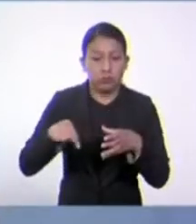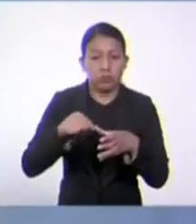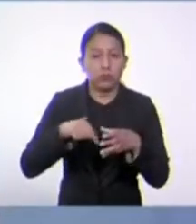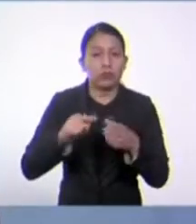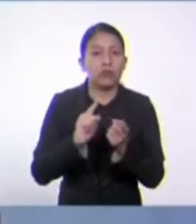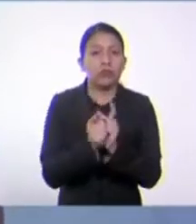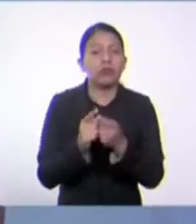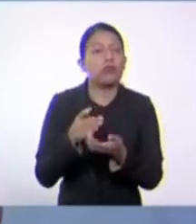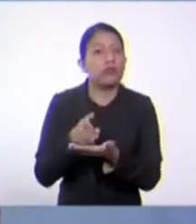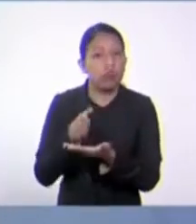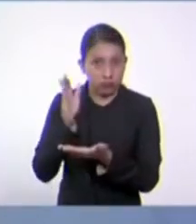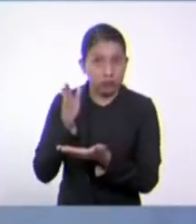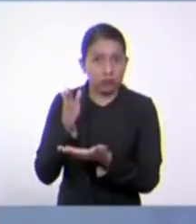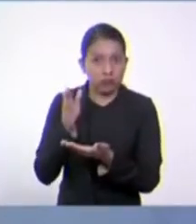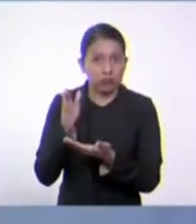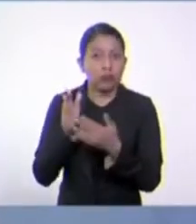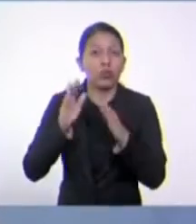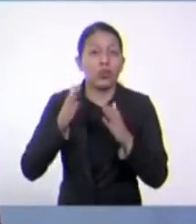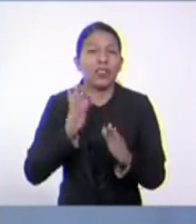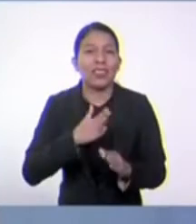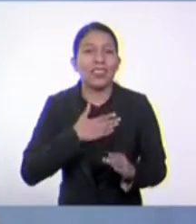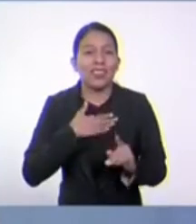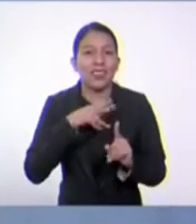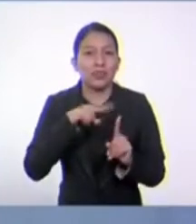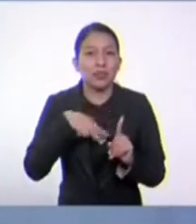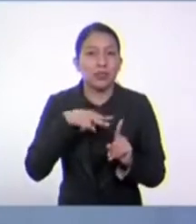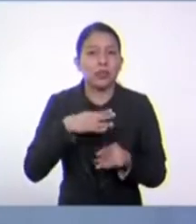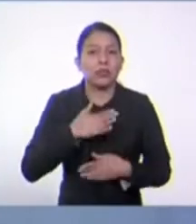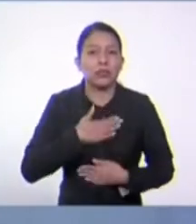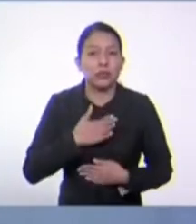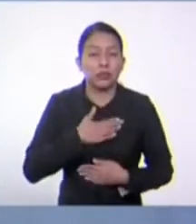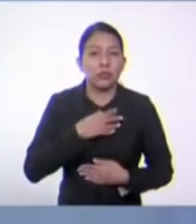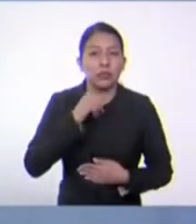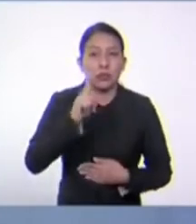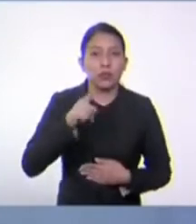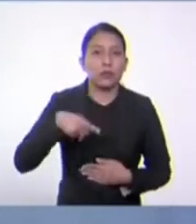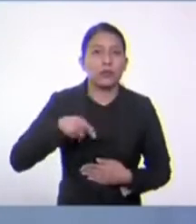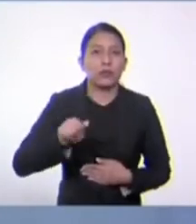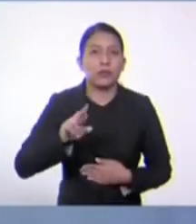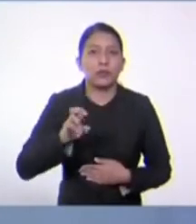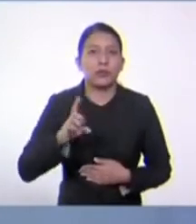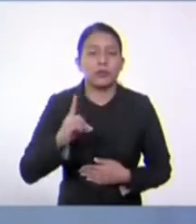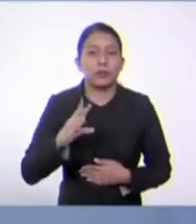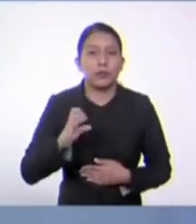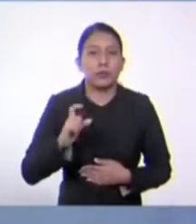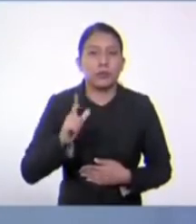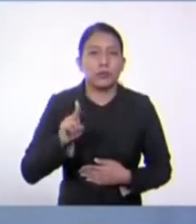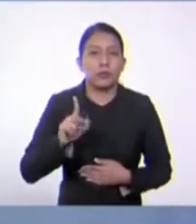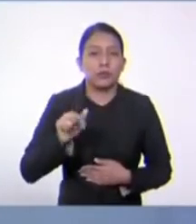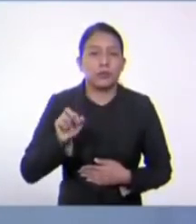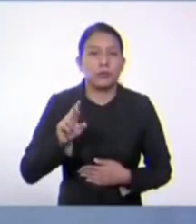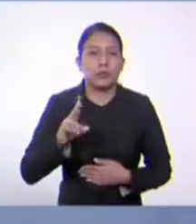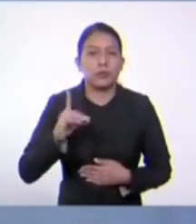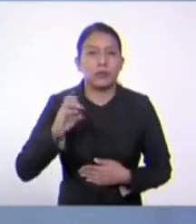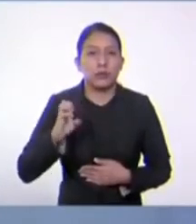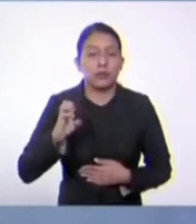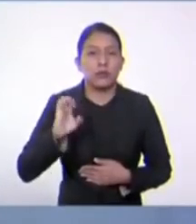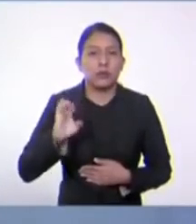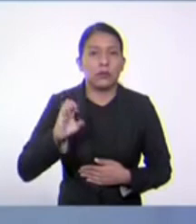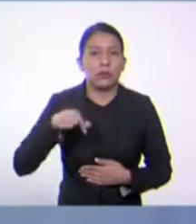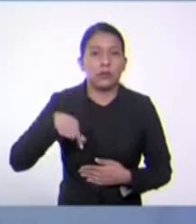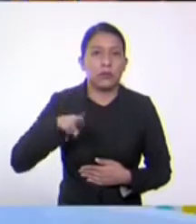a los animales por su característica de tener una pared celular de glucanos y de quitina.